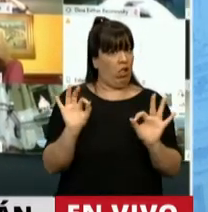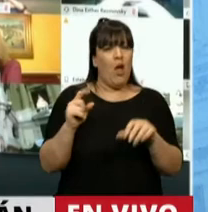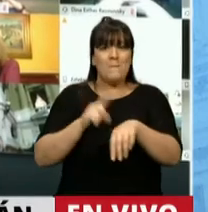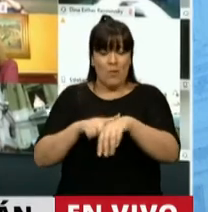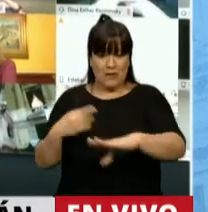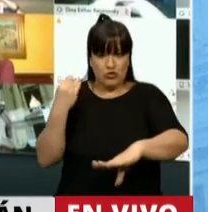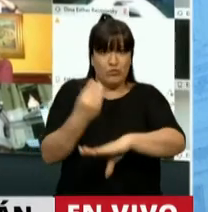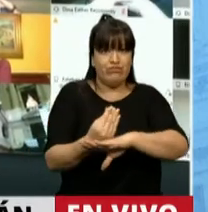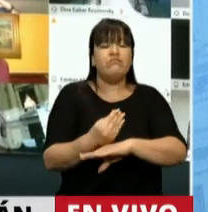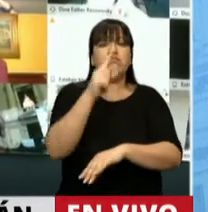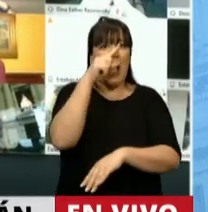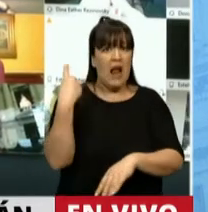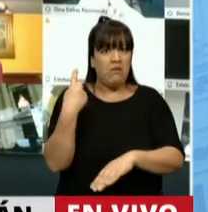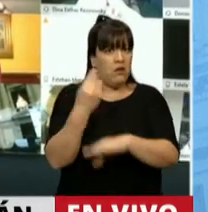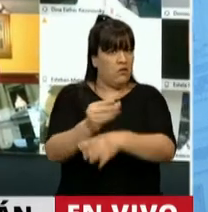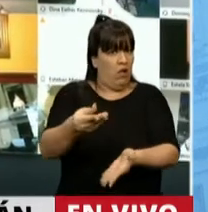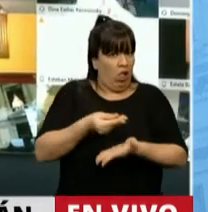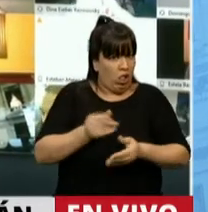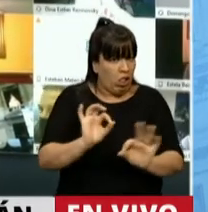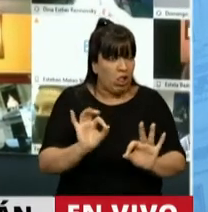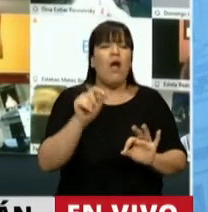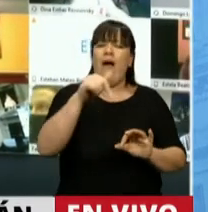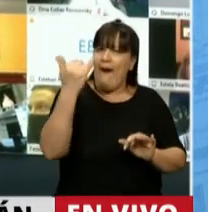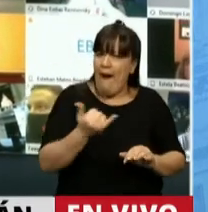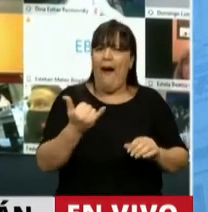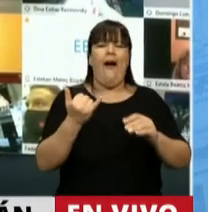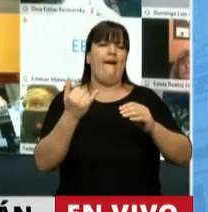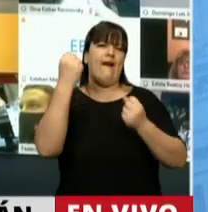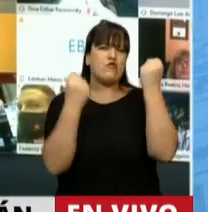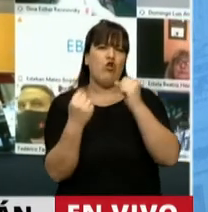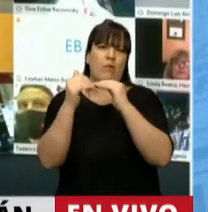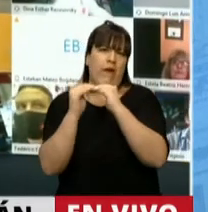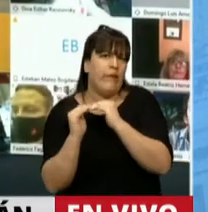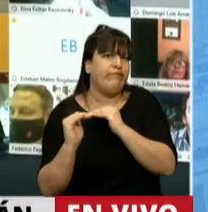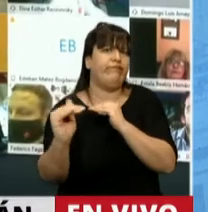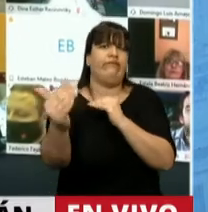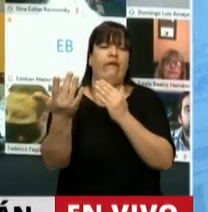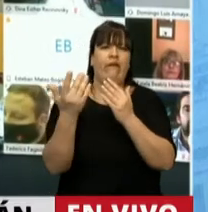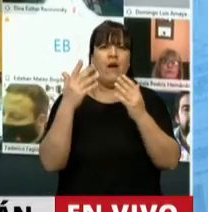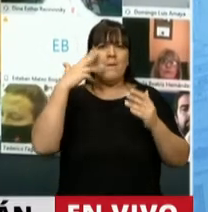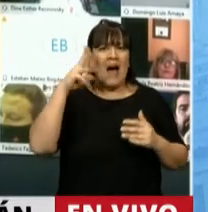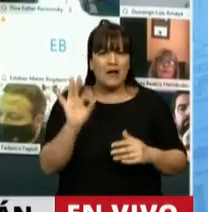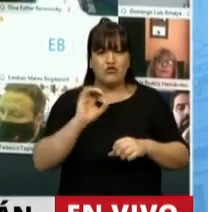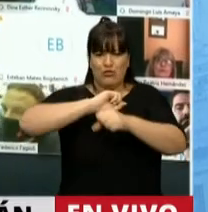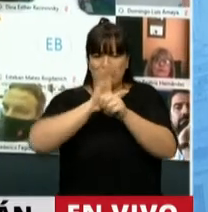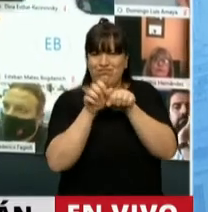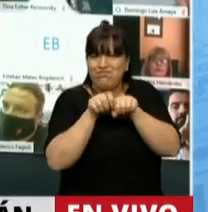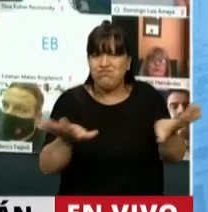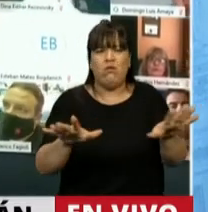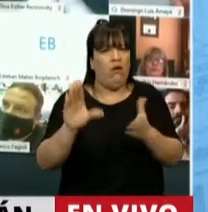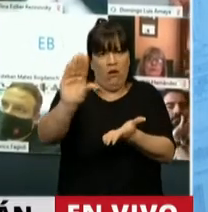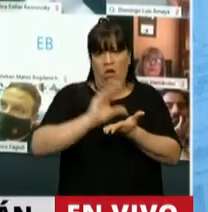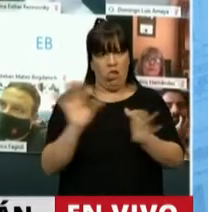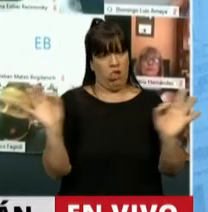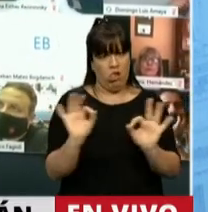Gobierno se hizo cargo, a pesar de la crisis, desde la recesión, y desde marzo la pandemia incluida. Y